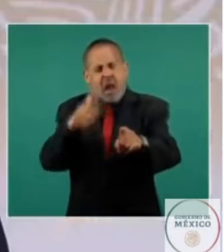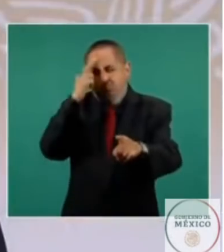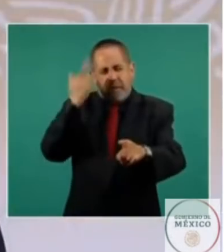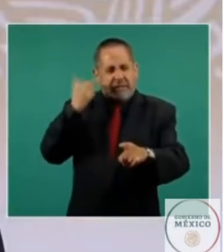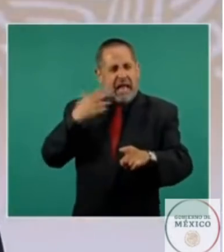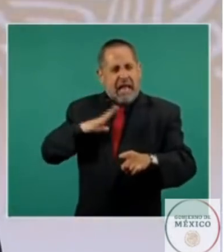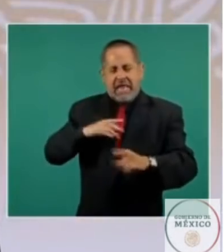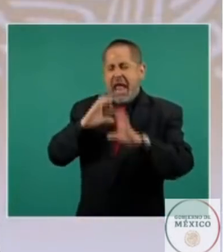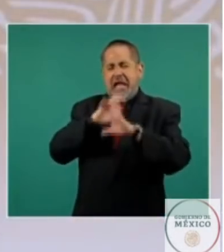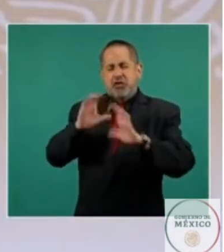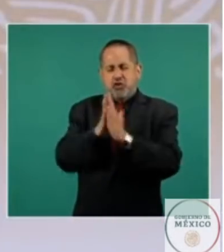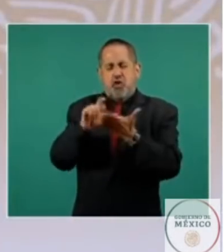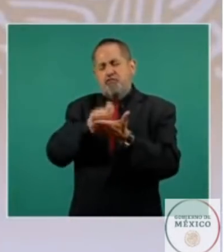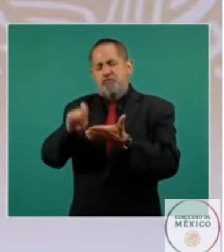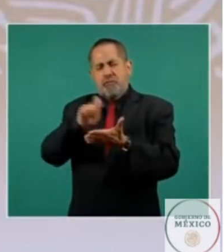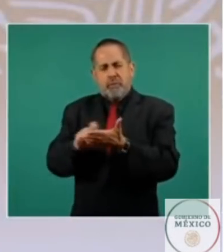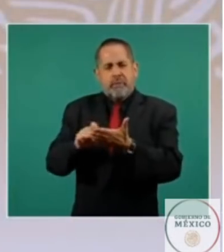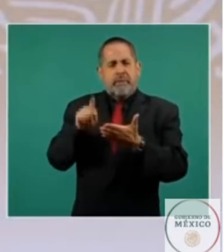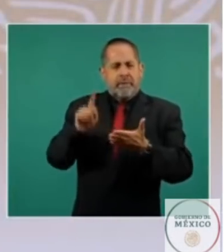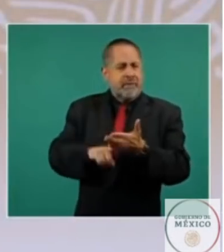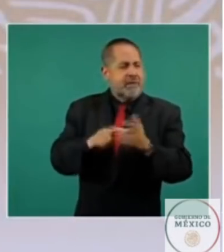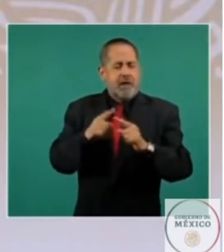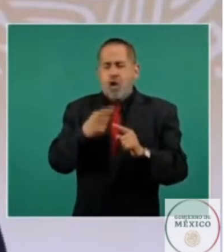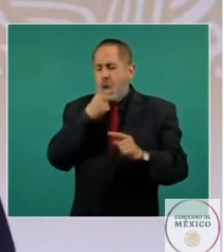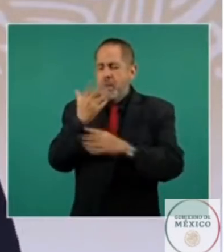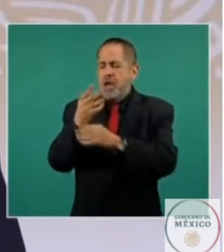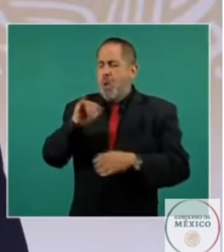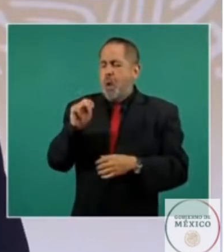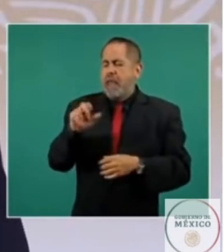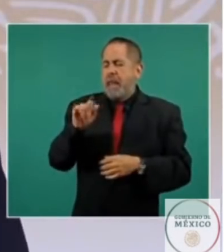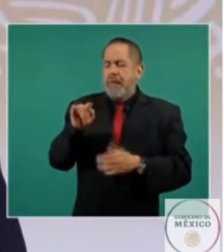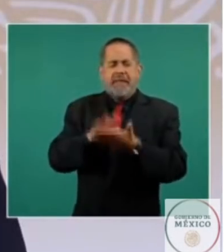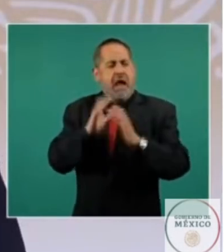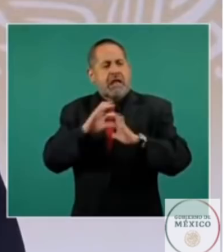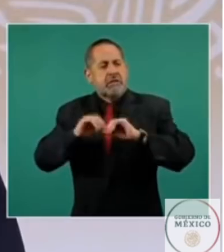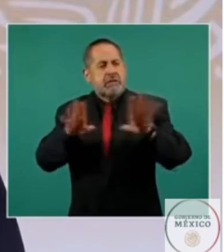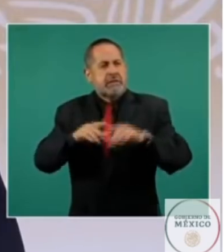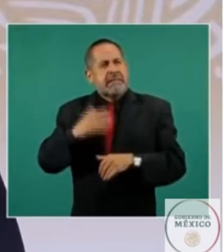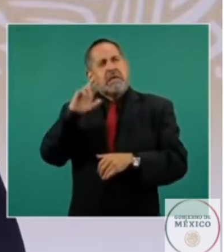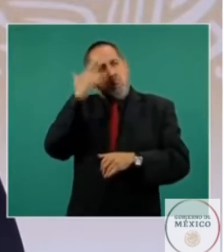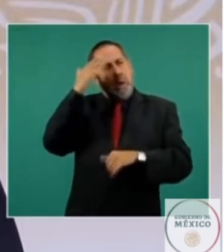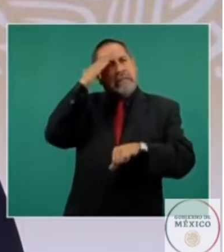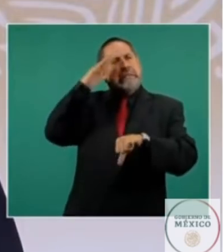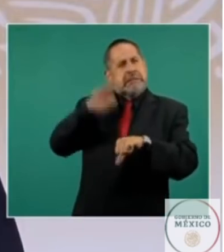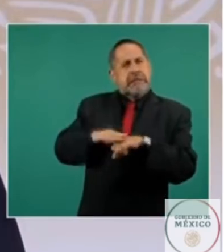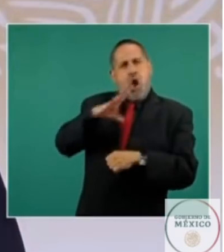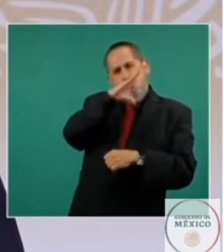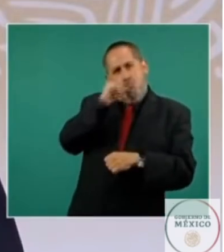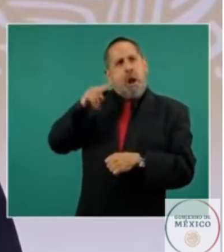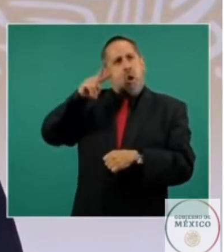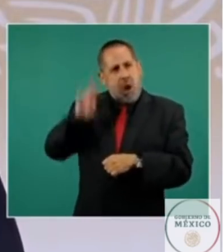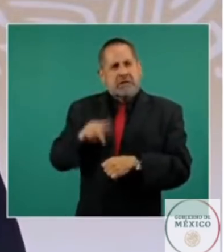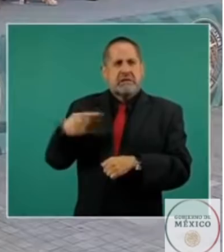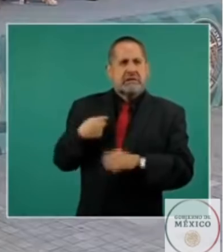de aquellos tiempos épicos la Lupe de Juan Almeida Bosque de ese periodo mexicano quedaron para siempre en la historia